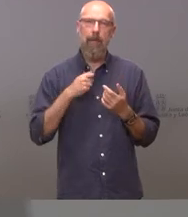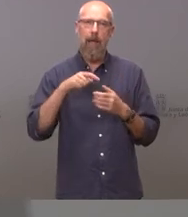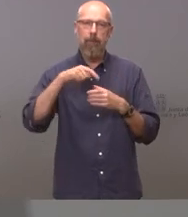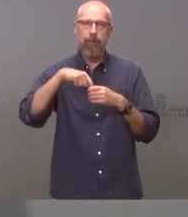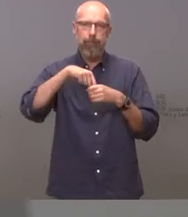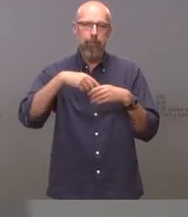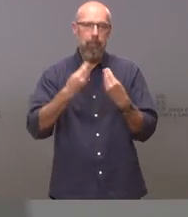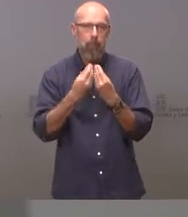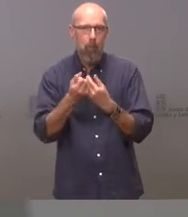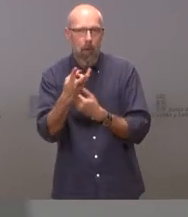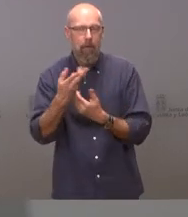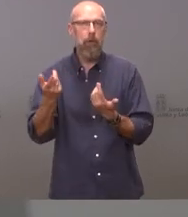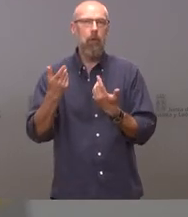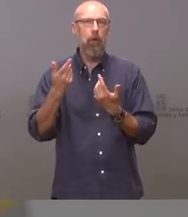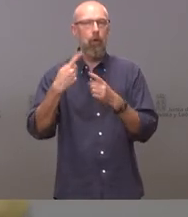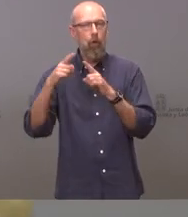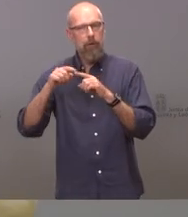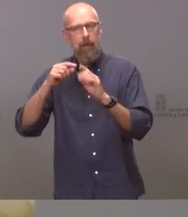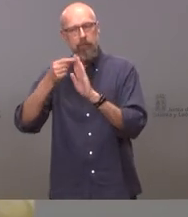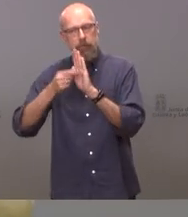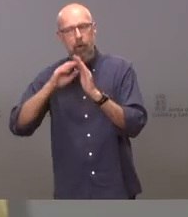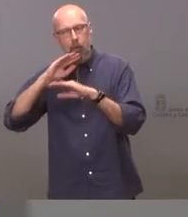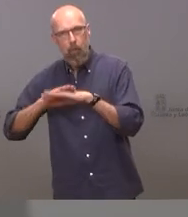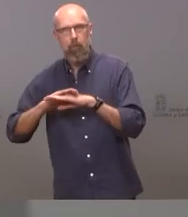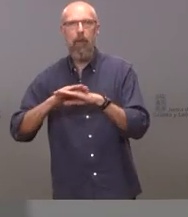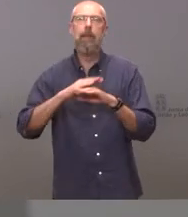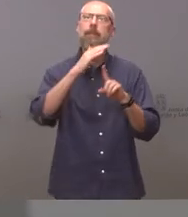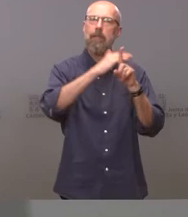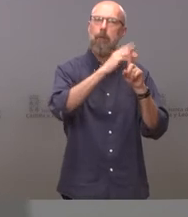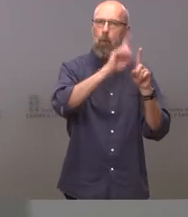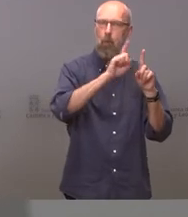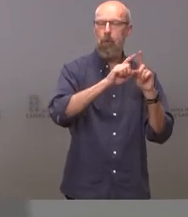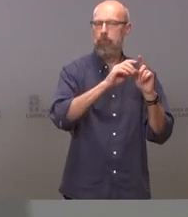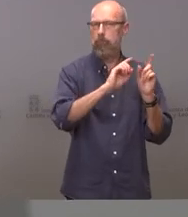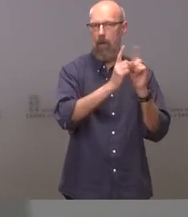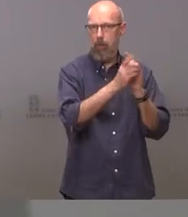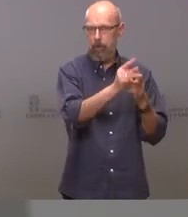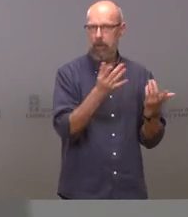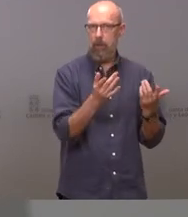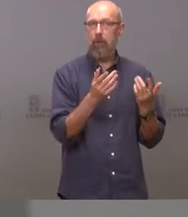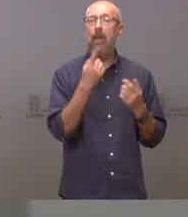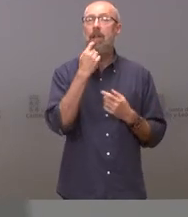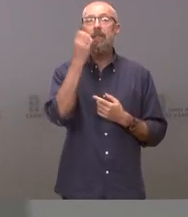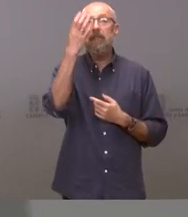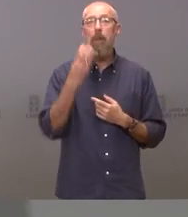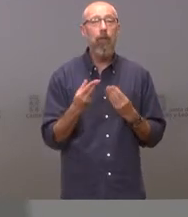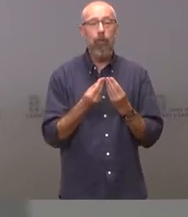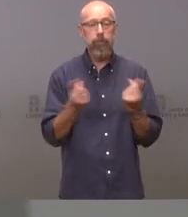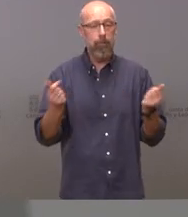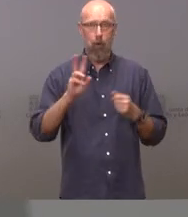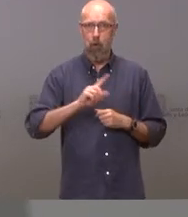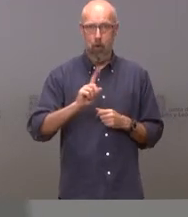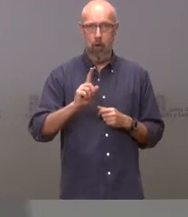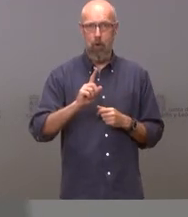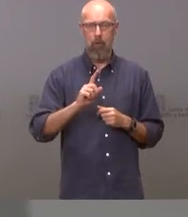apropiada para pasar al nivel 1 insisto el semáforo no ha desaparecido se han cambiado las restricciones